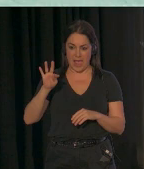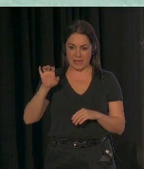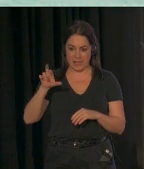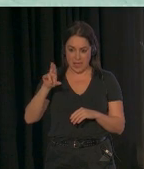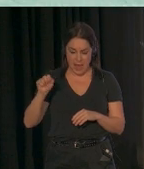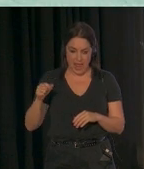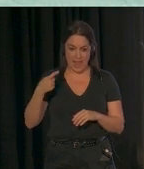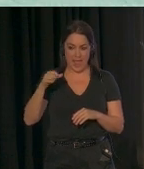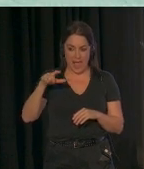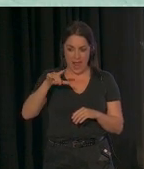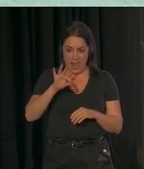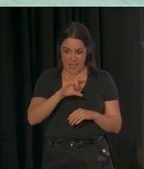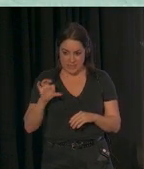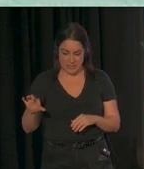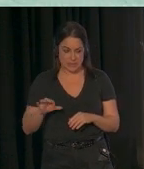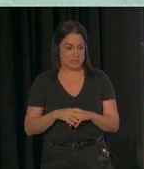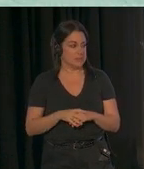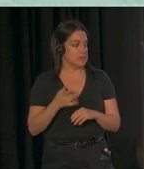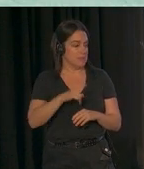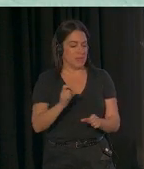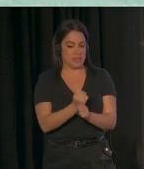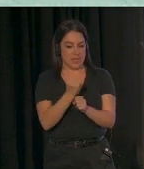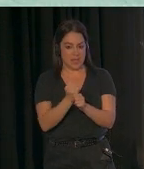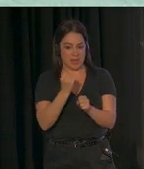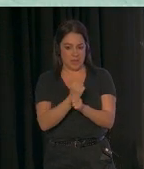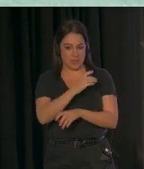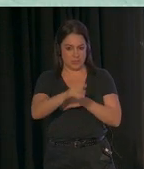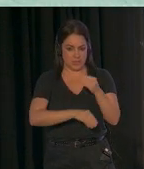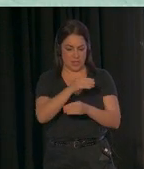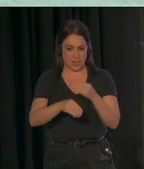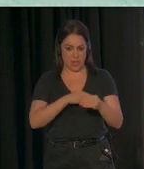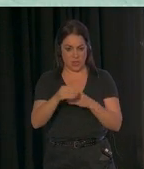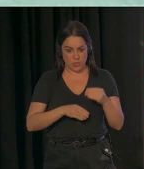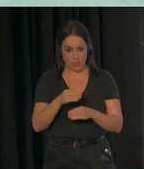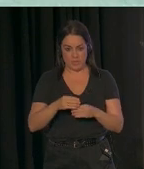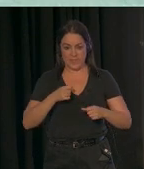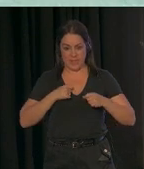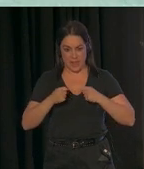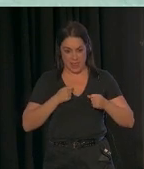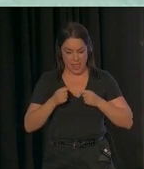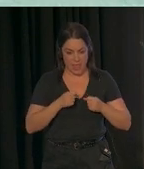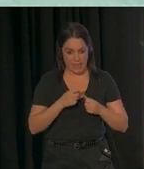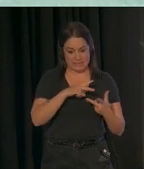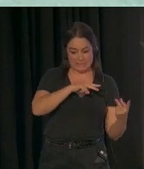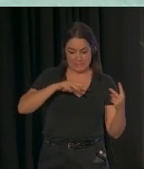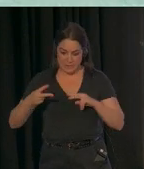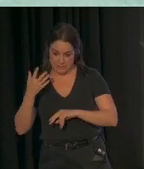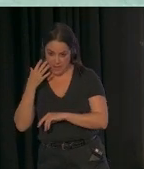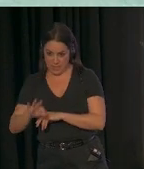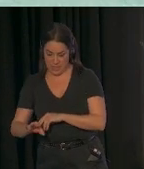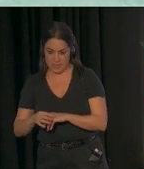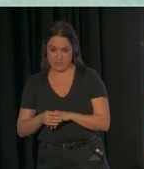También tenemos algún trabajo que se está llevando a cabo en Canadá de IPACS, que ha sido traducido al francés, a veces se